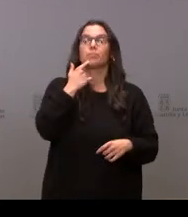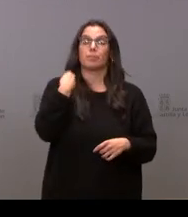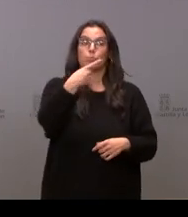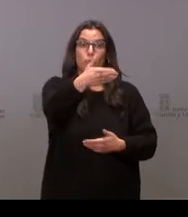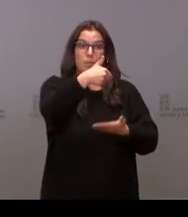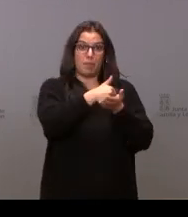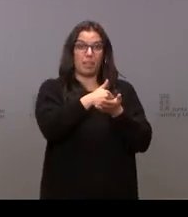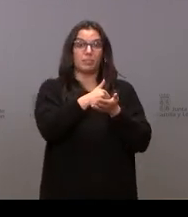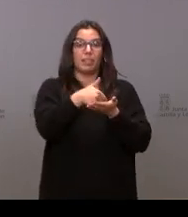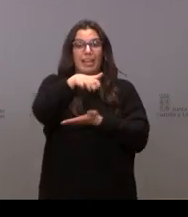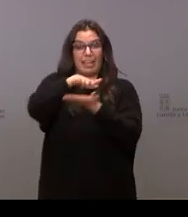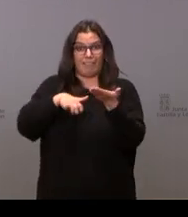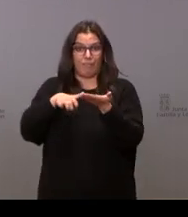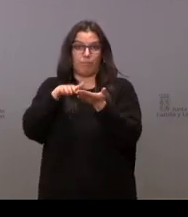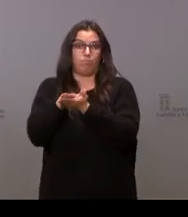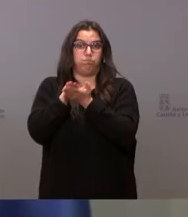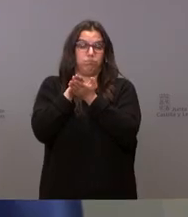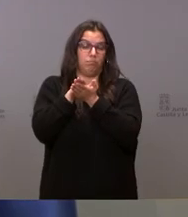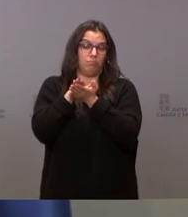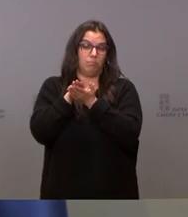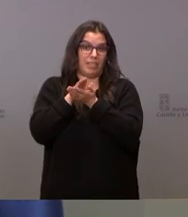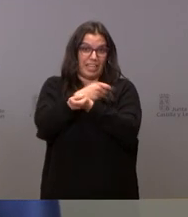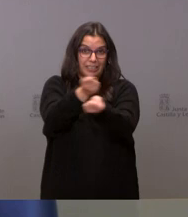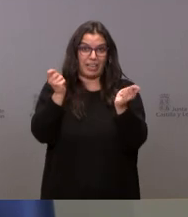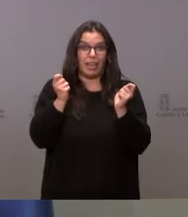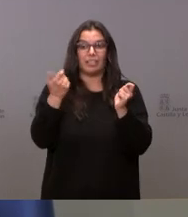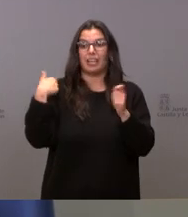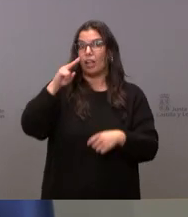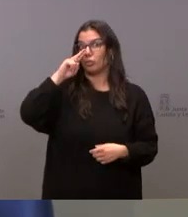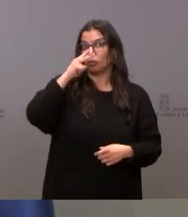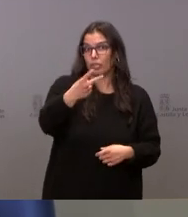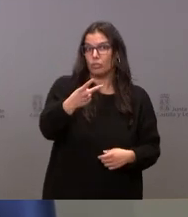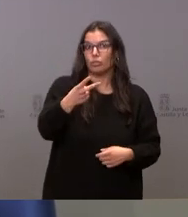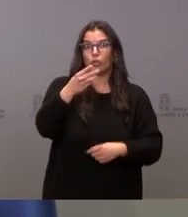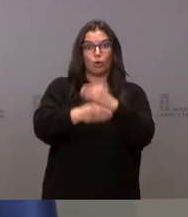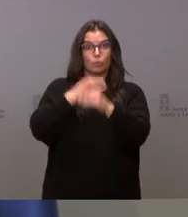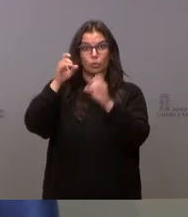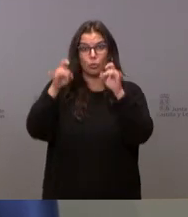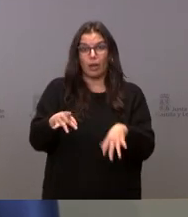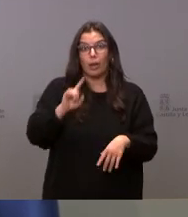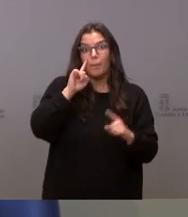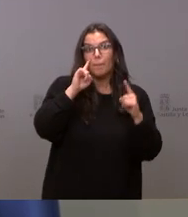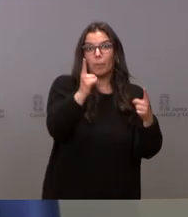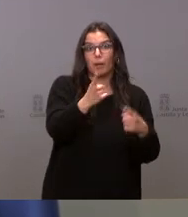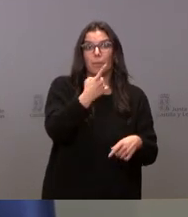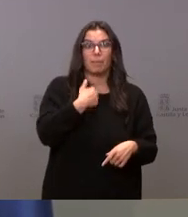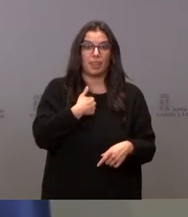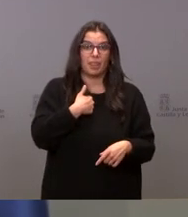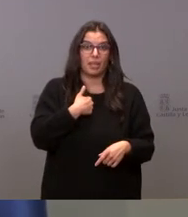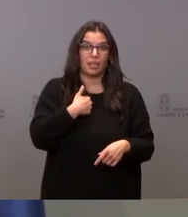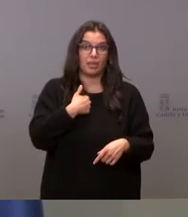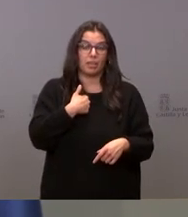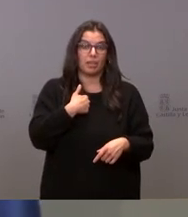haciéndolo así durante estos dos últimos años y es la primera vez que se me comunica